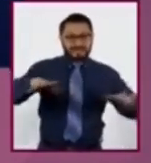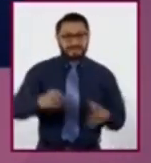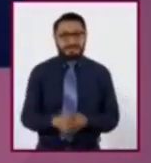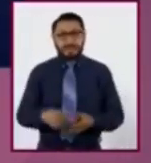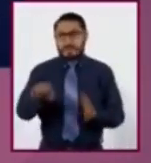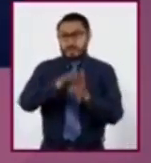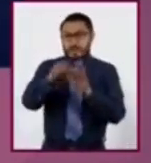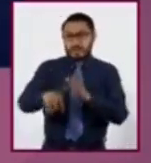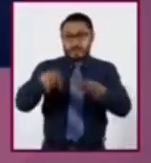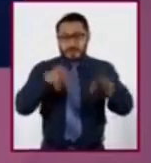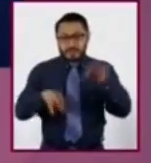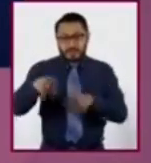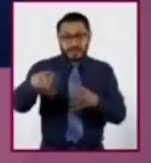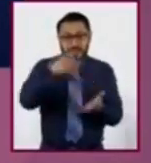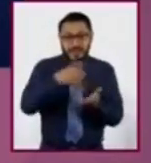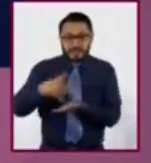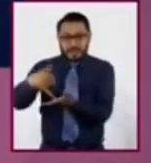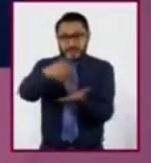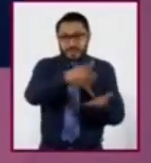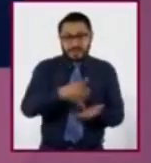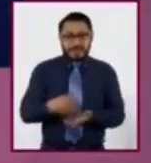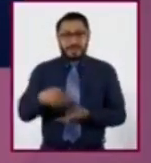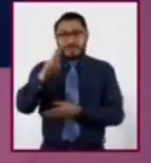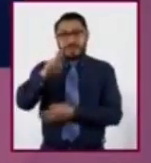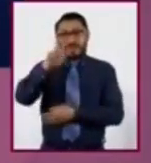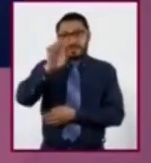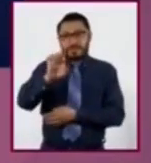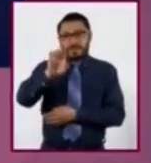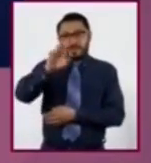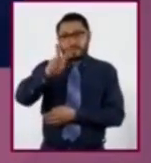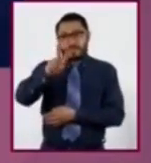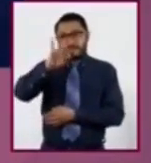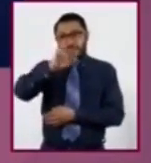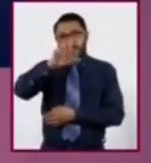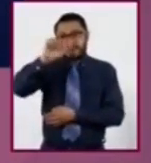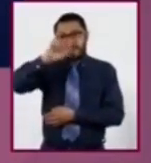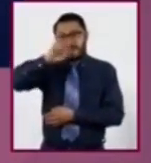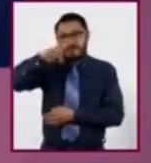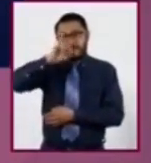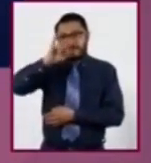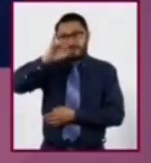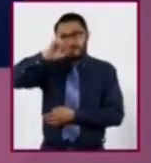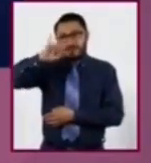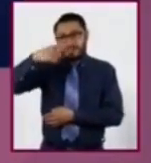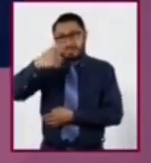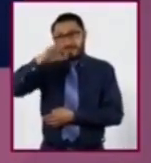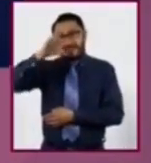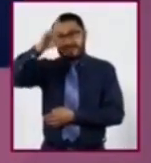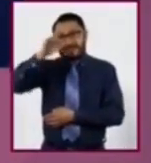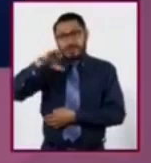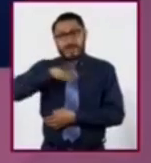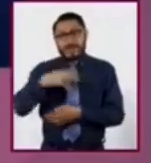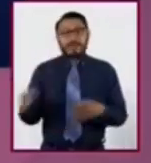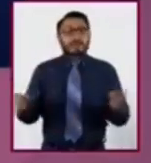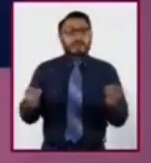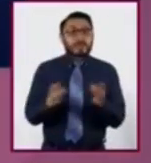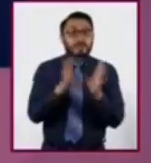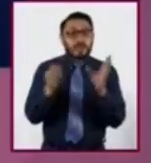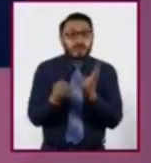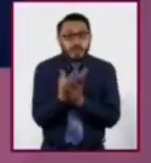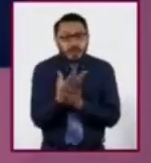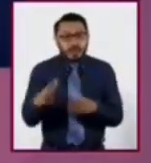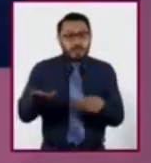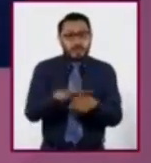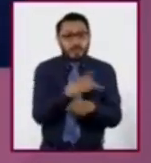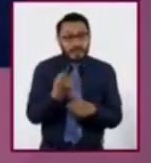archipiélago de Revillagigedo, un conjunto de islas en el Pacífico Mexicano, se formó por la actividad volcánica